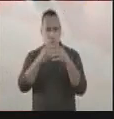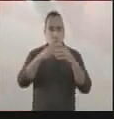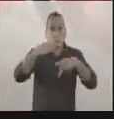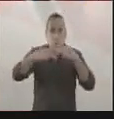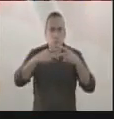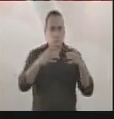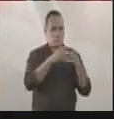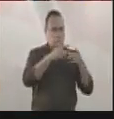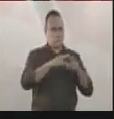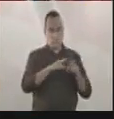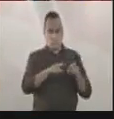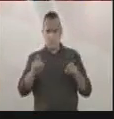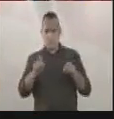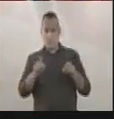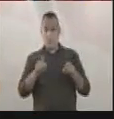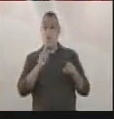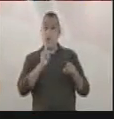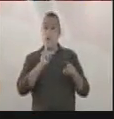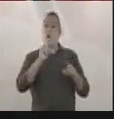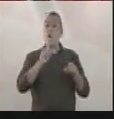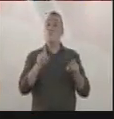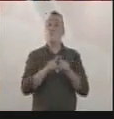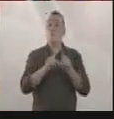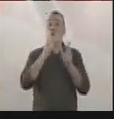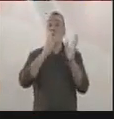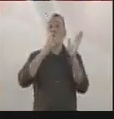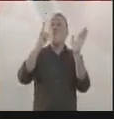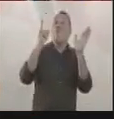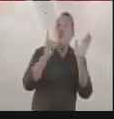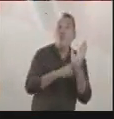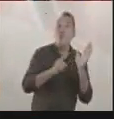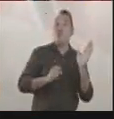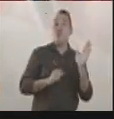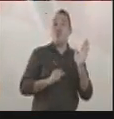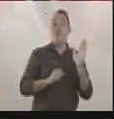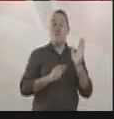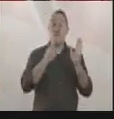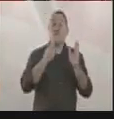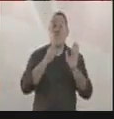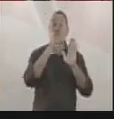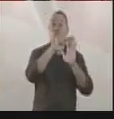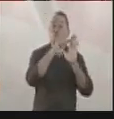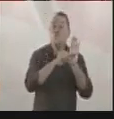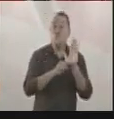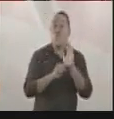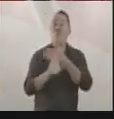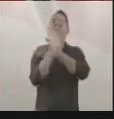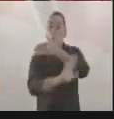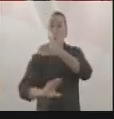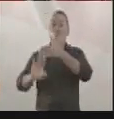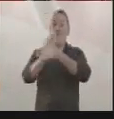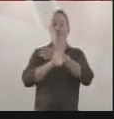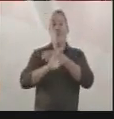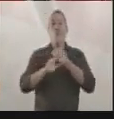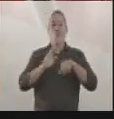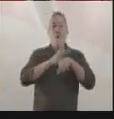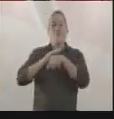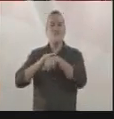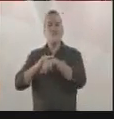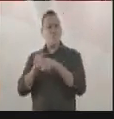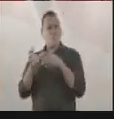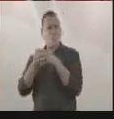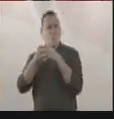fines políticos deben cumplir con todas las medidas de bioseguridad que dicten las autoridades sanitarias